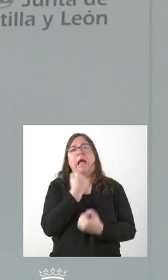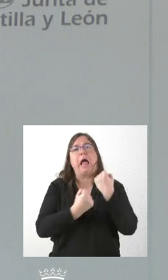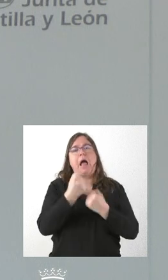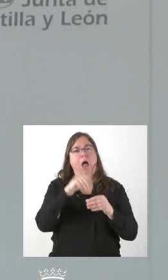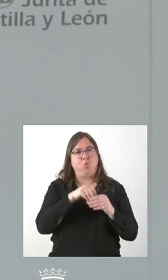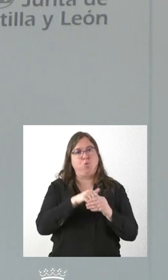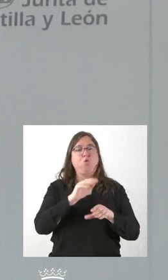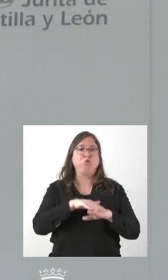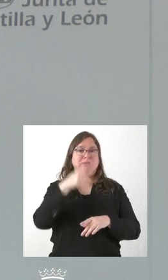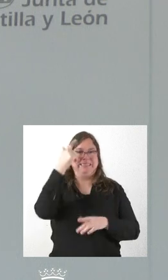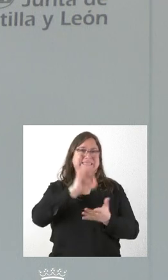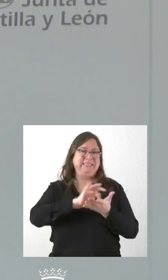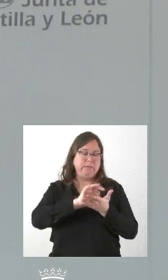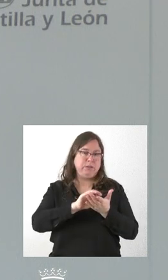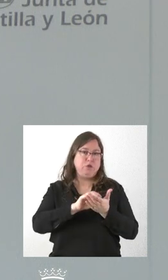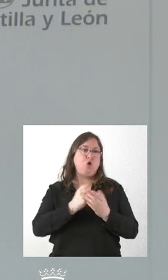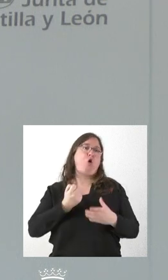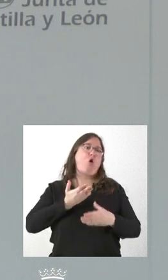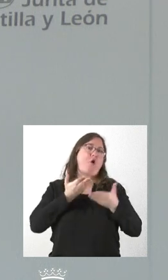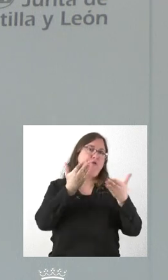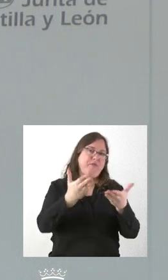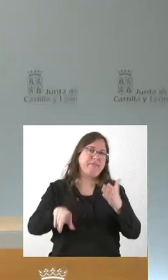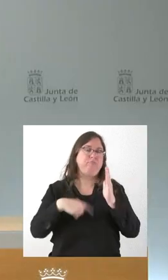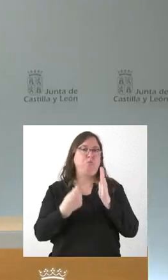conjunto de servicios que tiene que prestar esta comunidad autónoma.